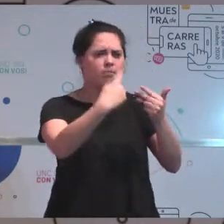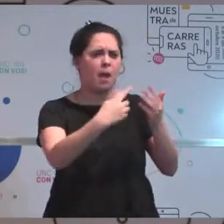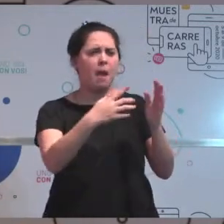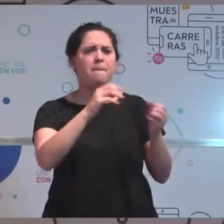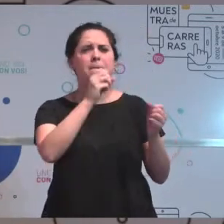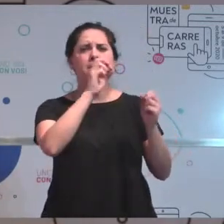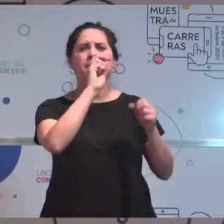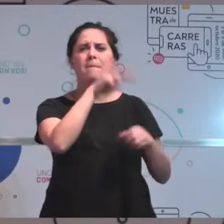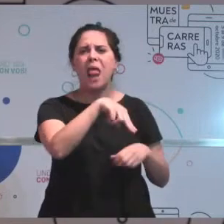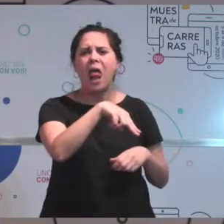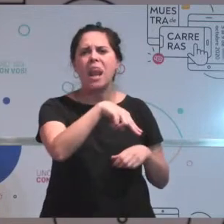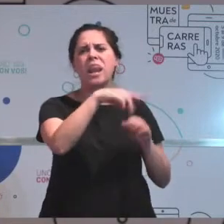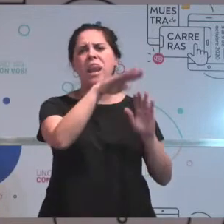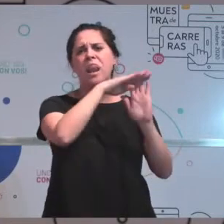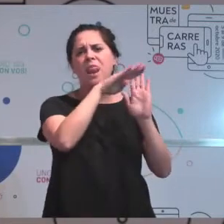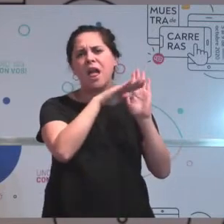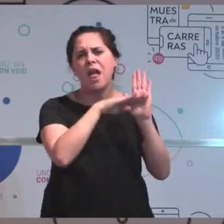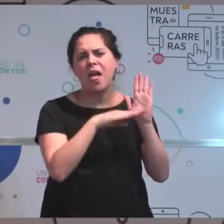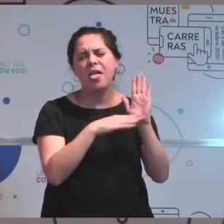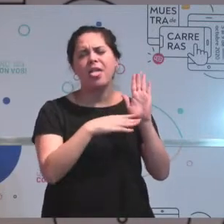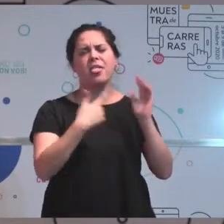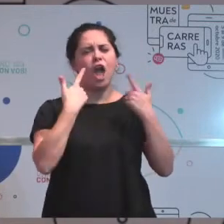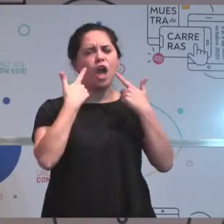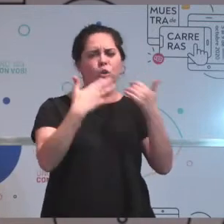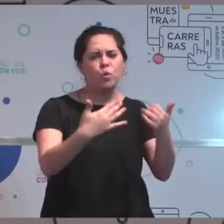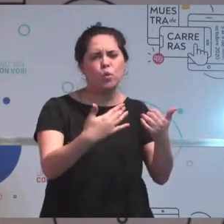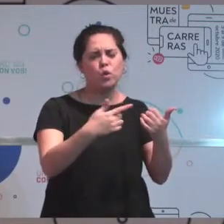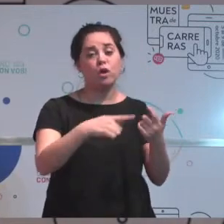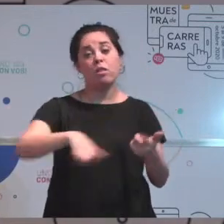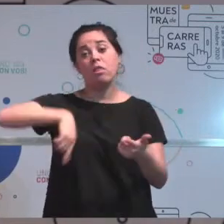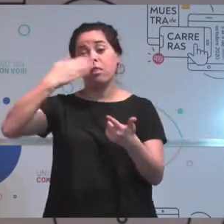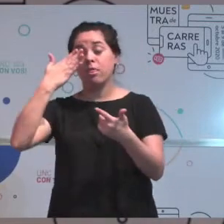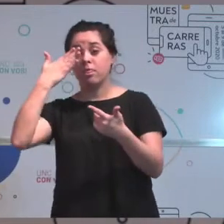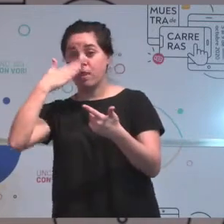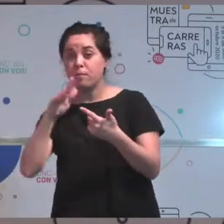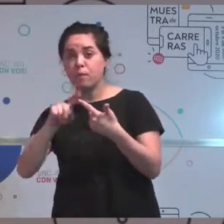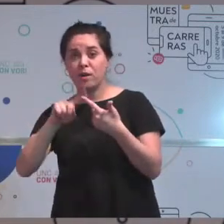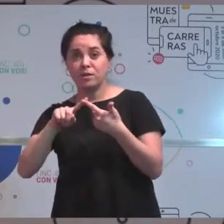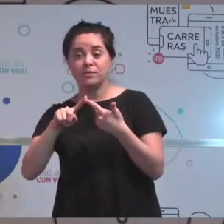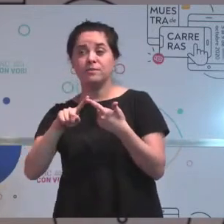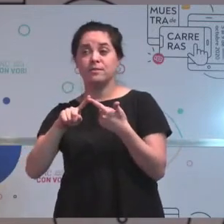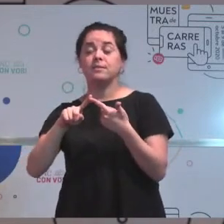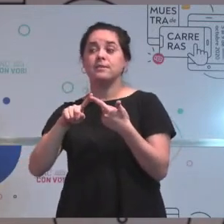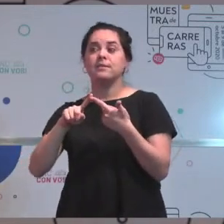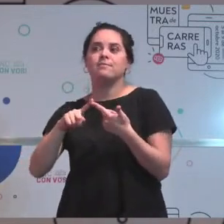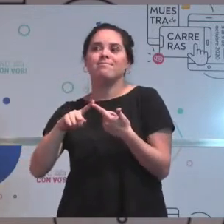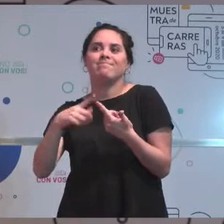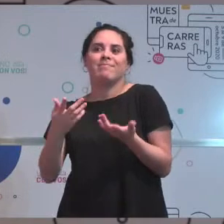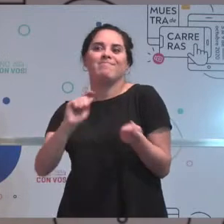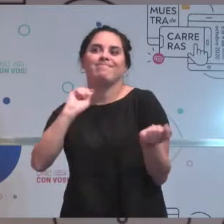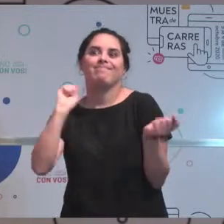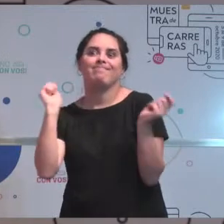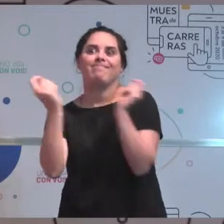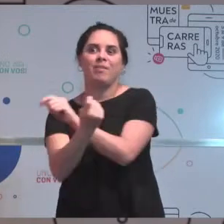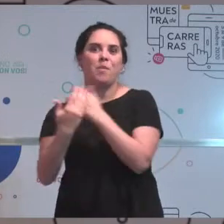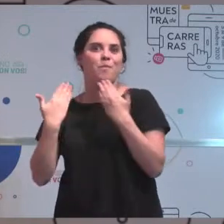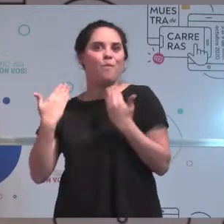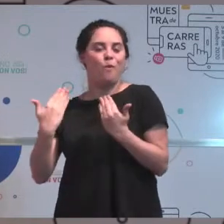pero después también pensar en esto de que, bueno, esto no me gusta poder girar, digamos, el lugar a donde estoy